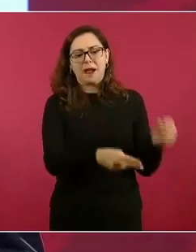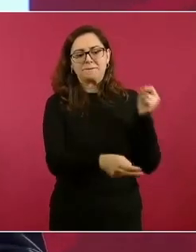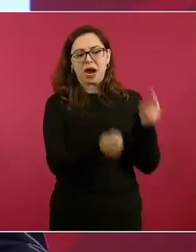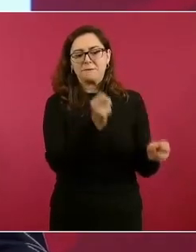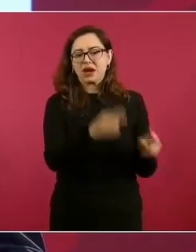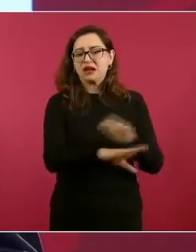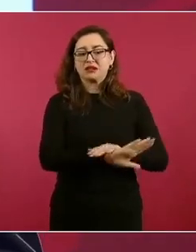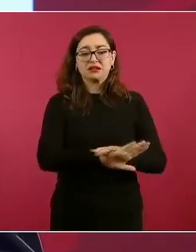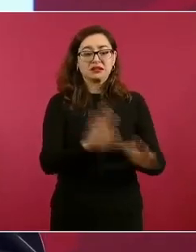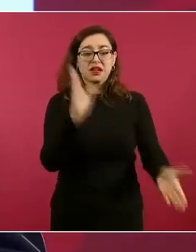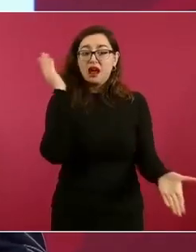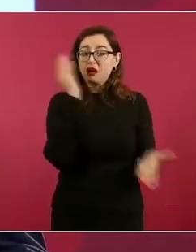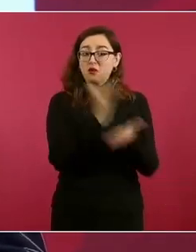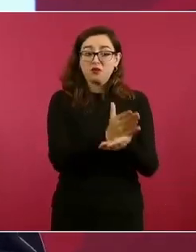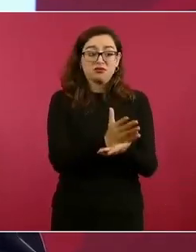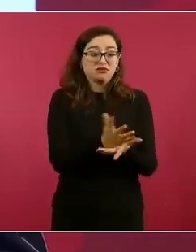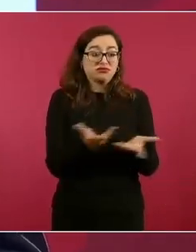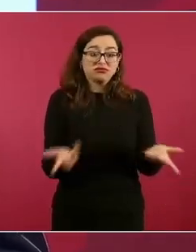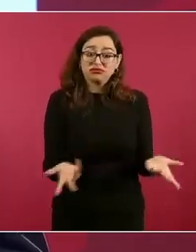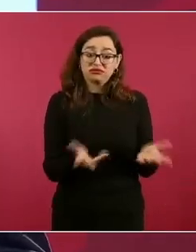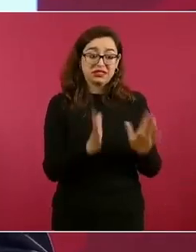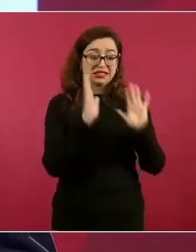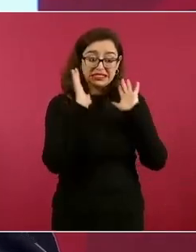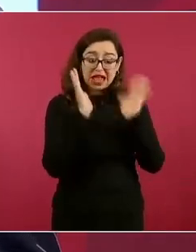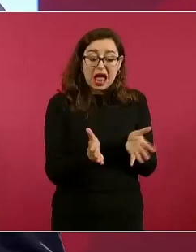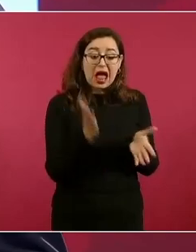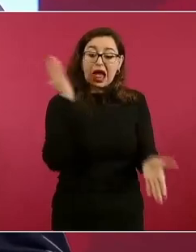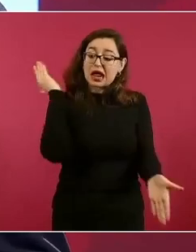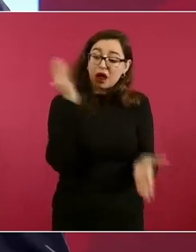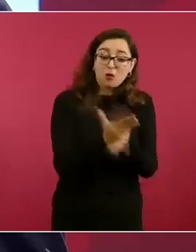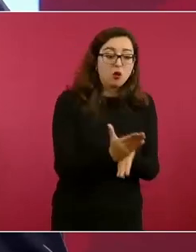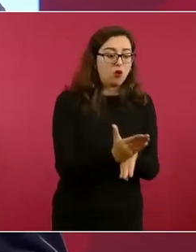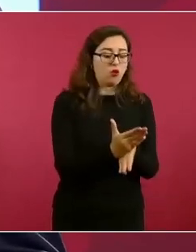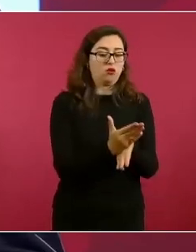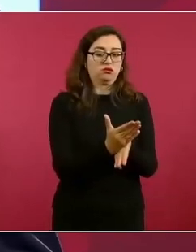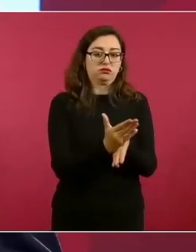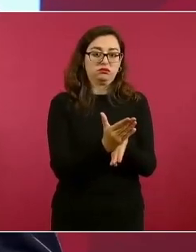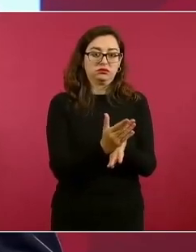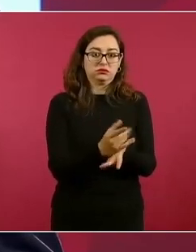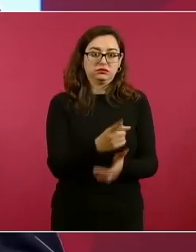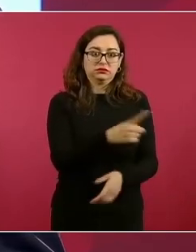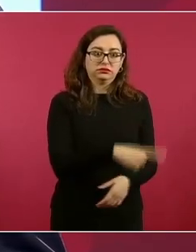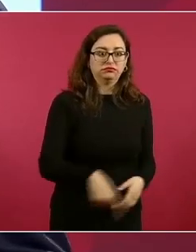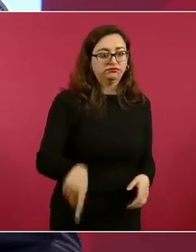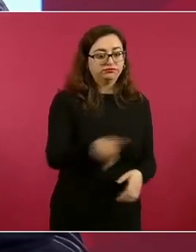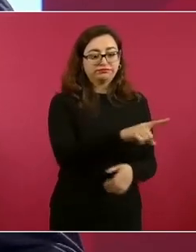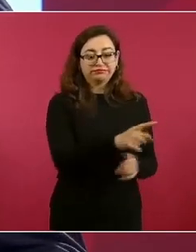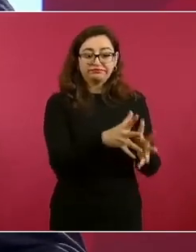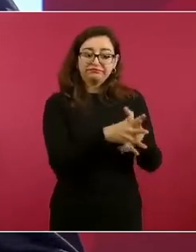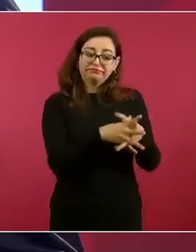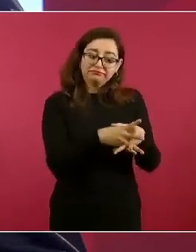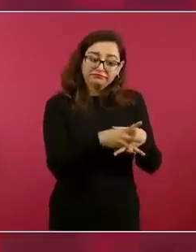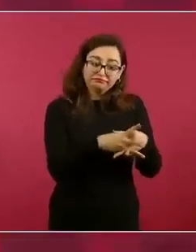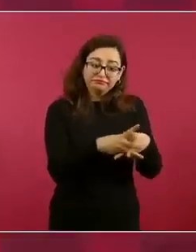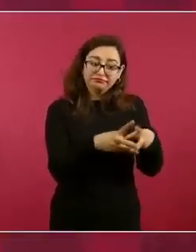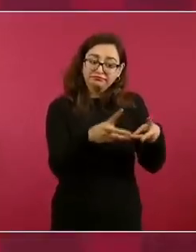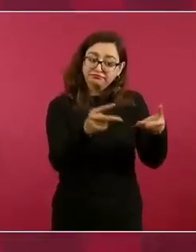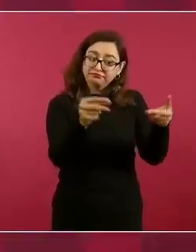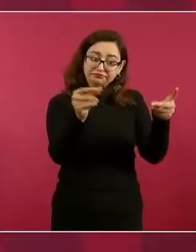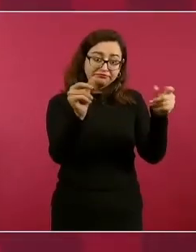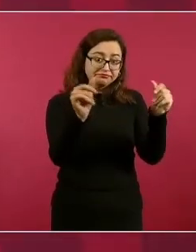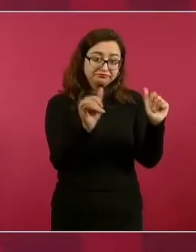lo que está desapareciendo ante el nacimiento